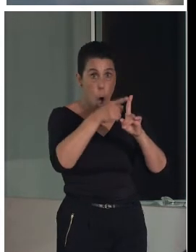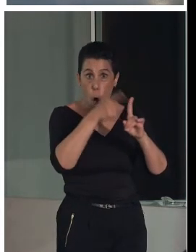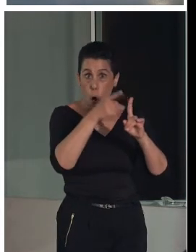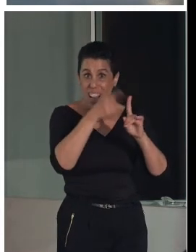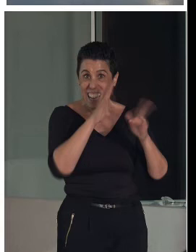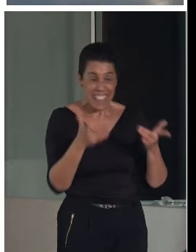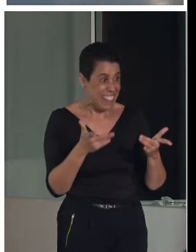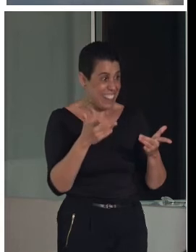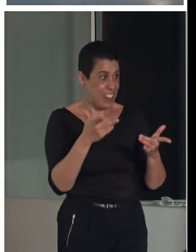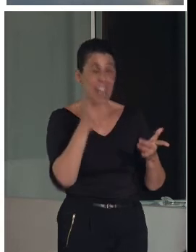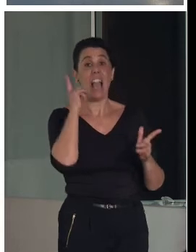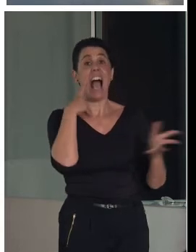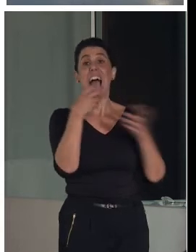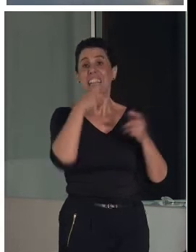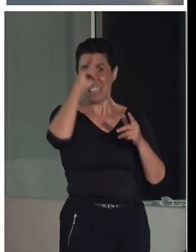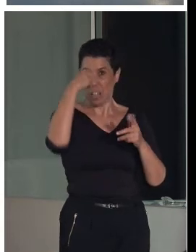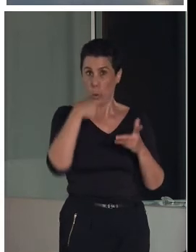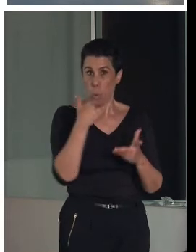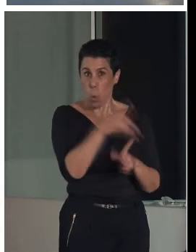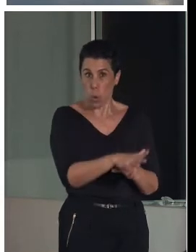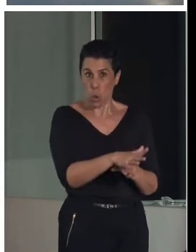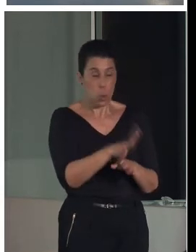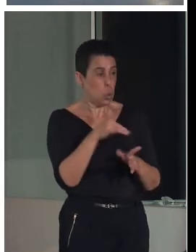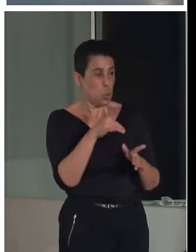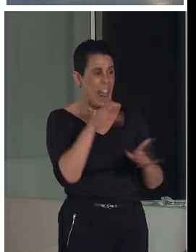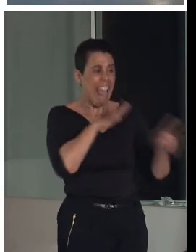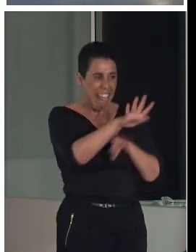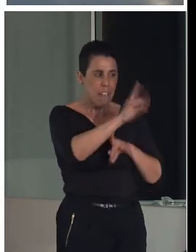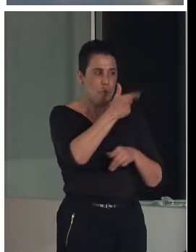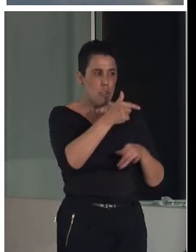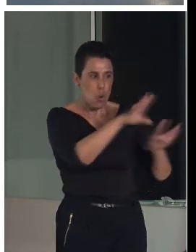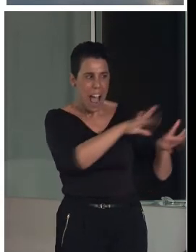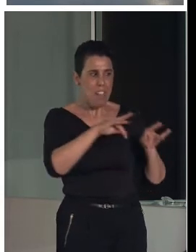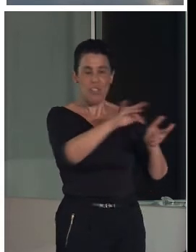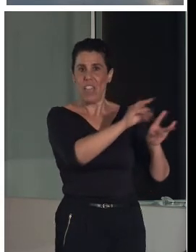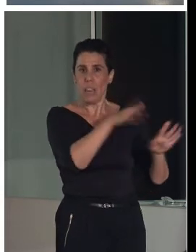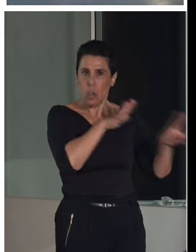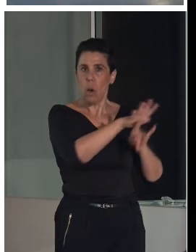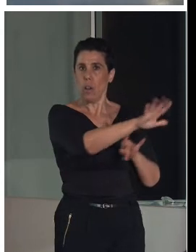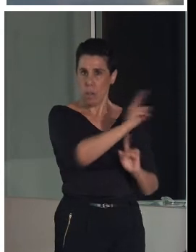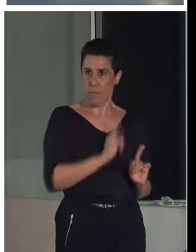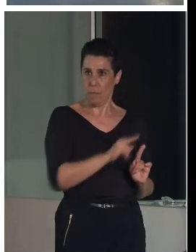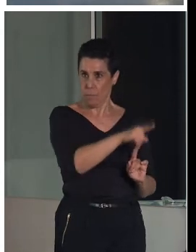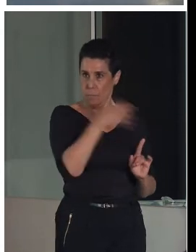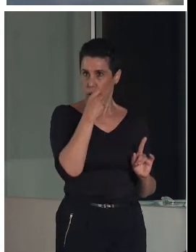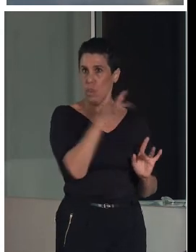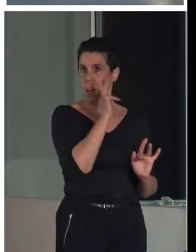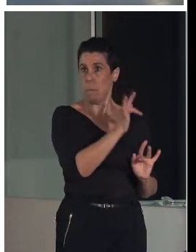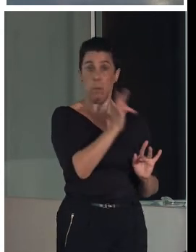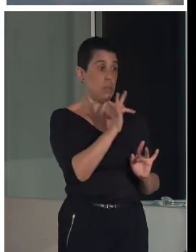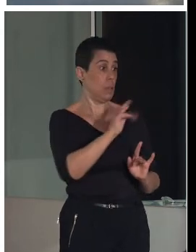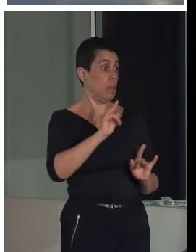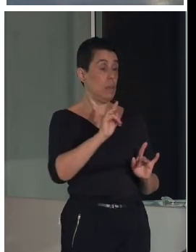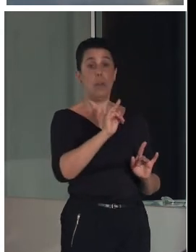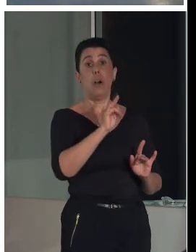real en el municipio. ¿Cuál es el impacto real? Que las personas, el primero, que los habitantes que viven en el